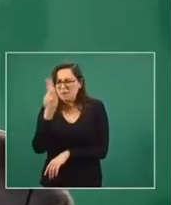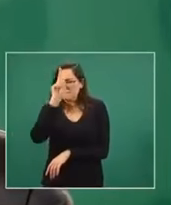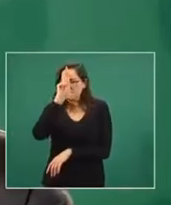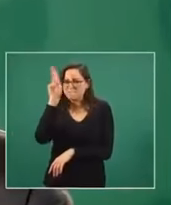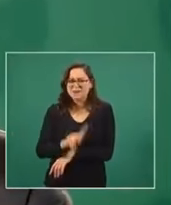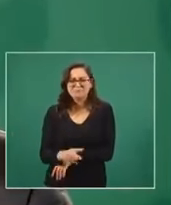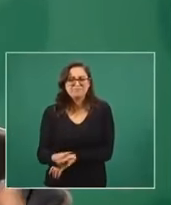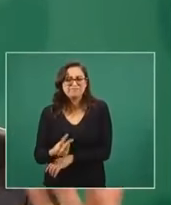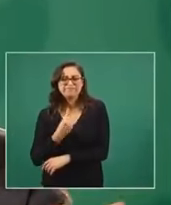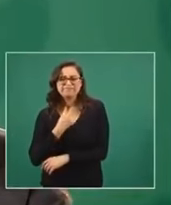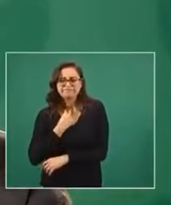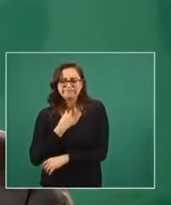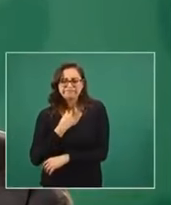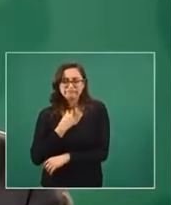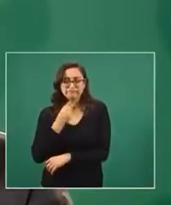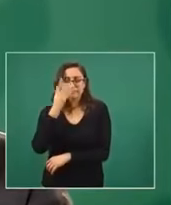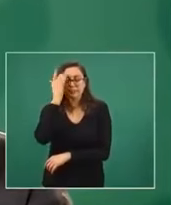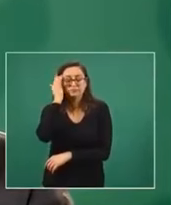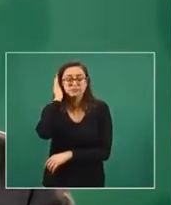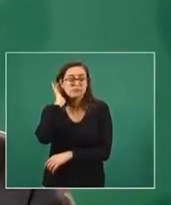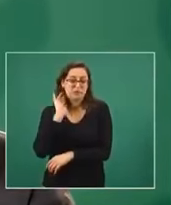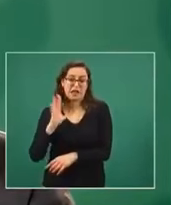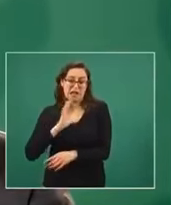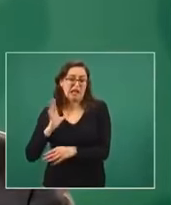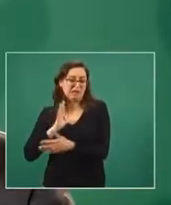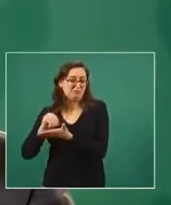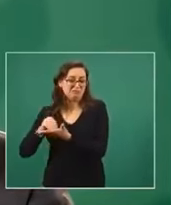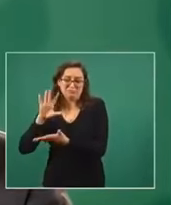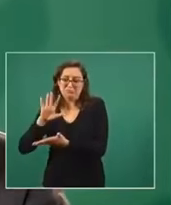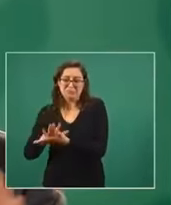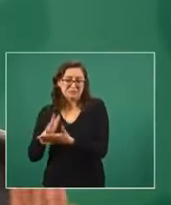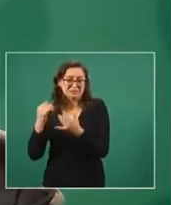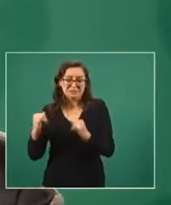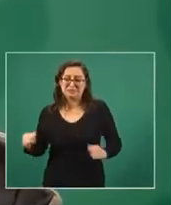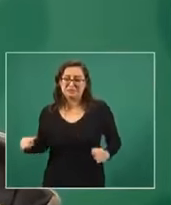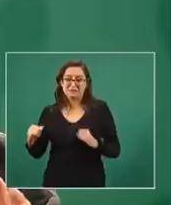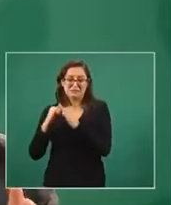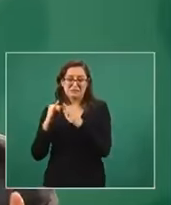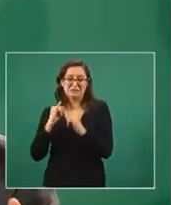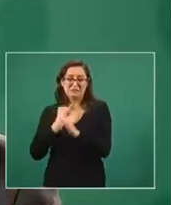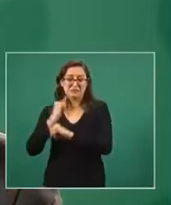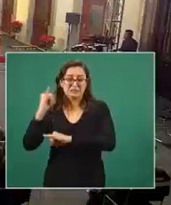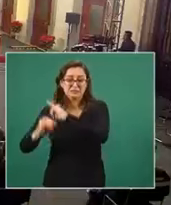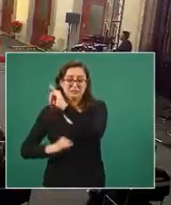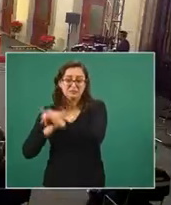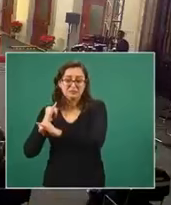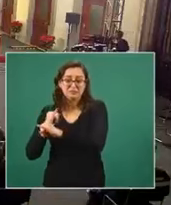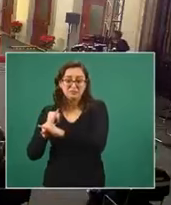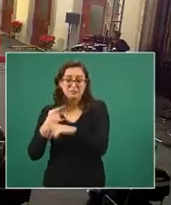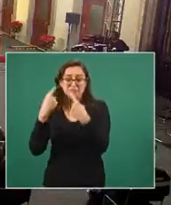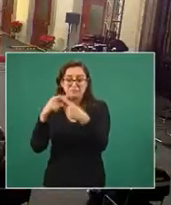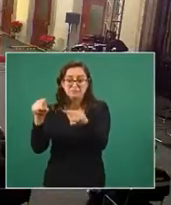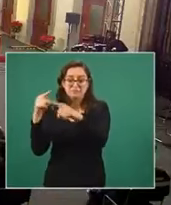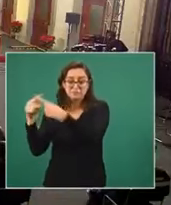definida así por múltiples entidades y organismos internacionales. Permítame.